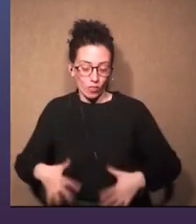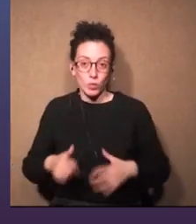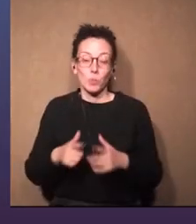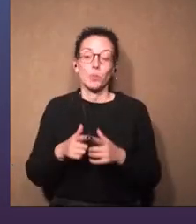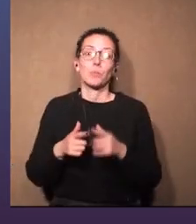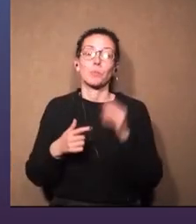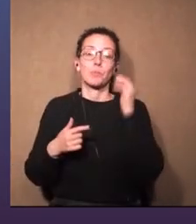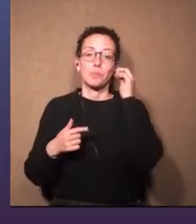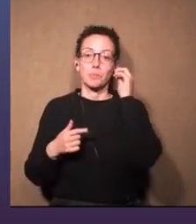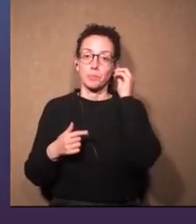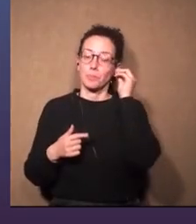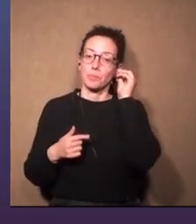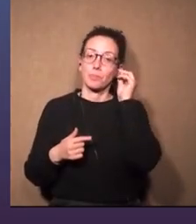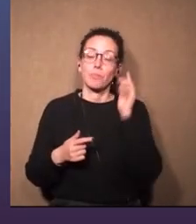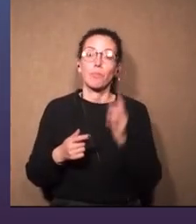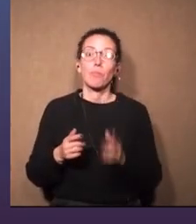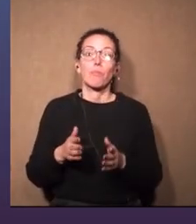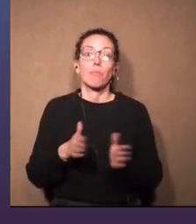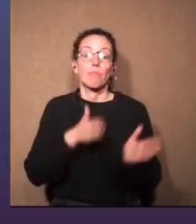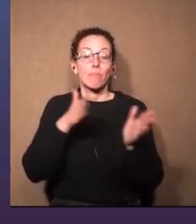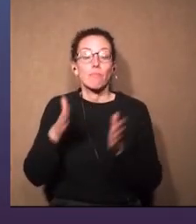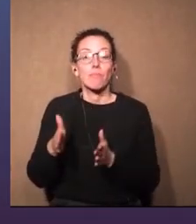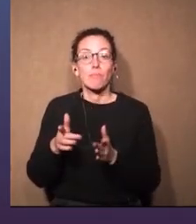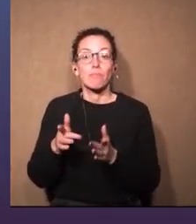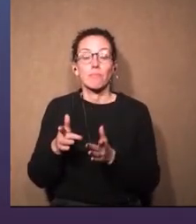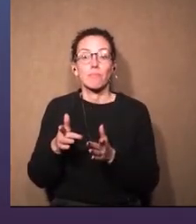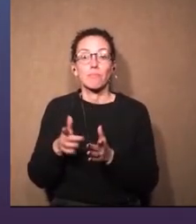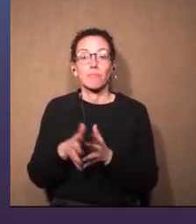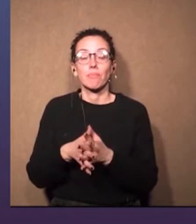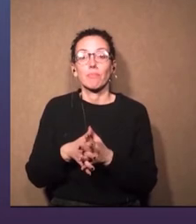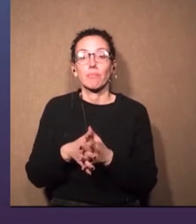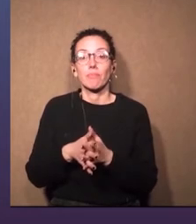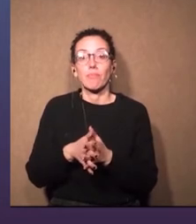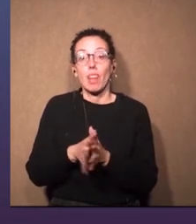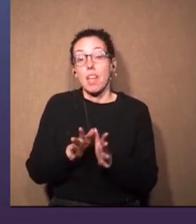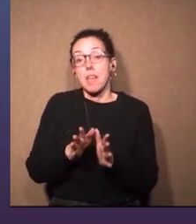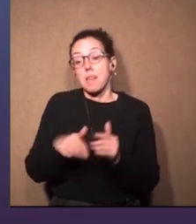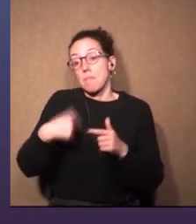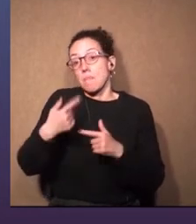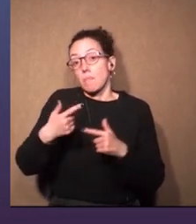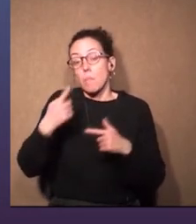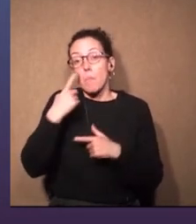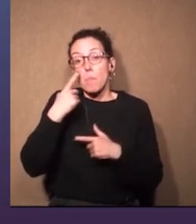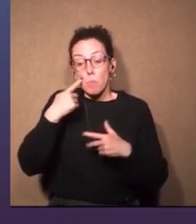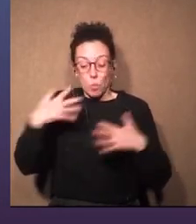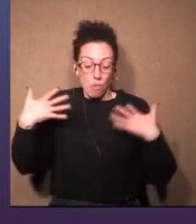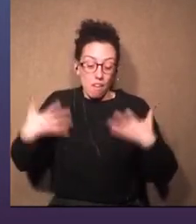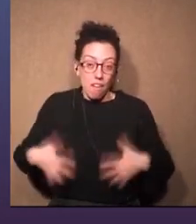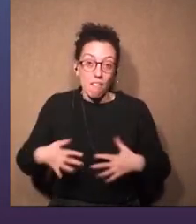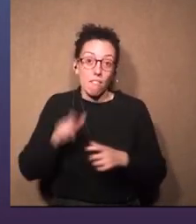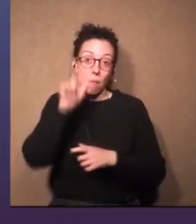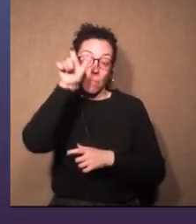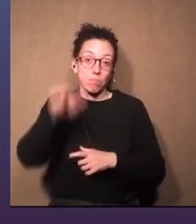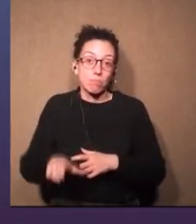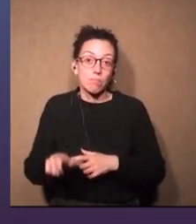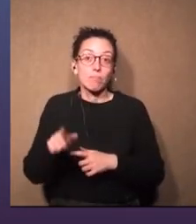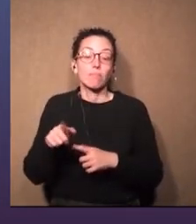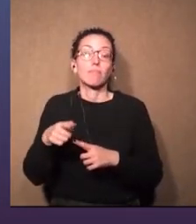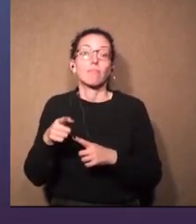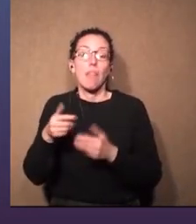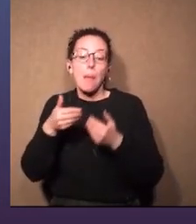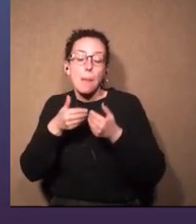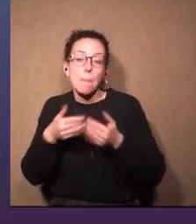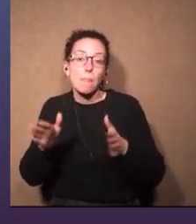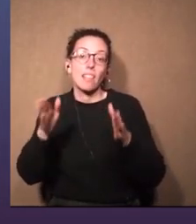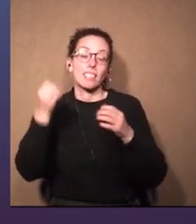las piezas y este y está luego se prueba y